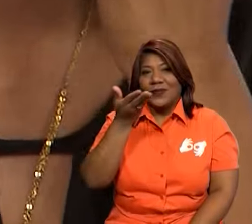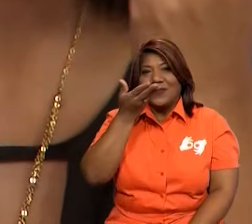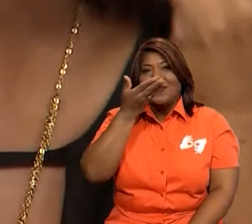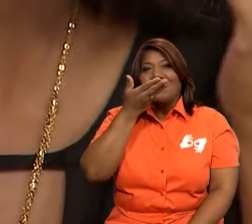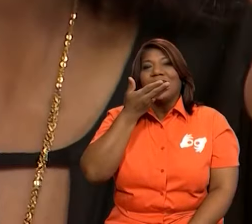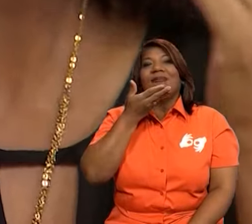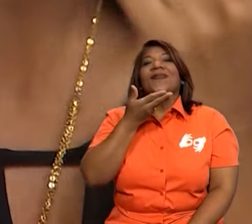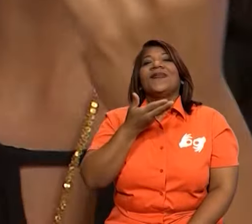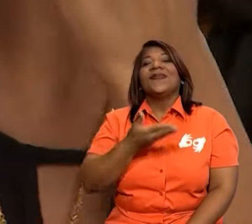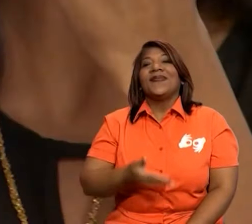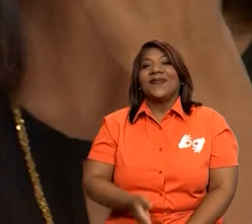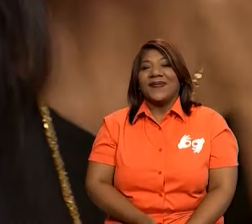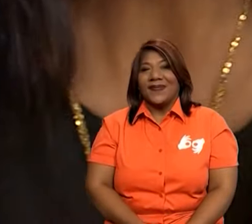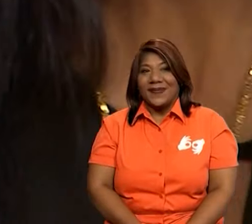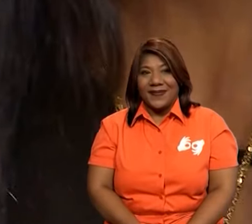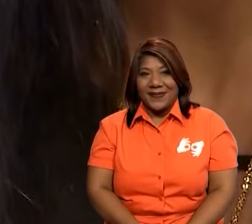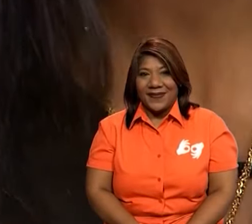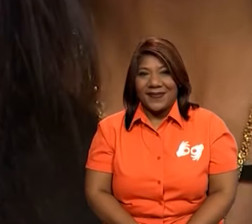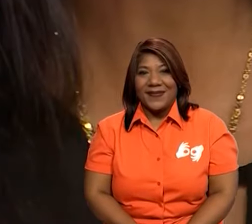Gracias.